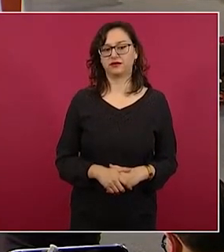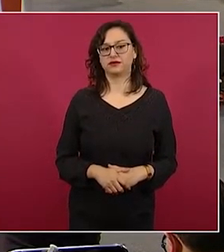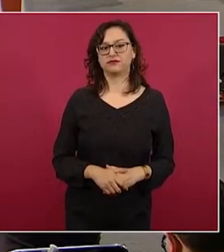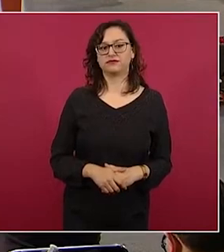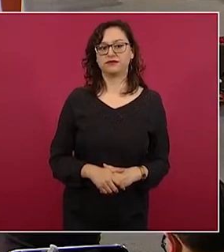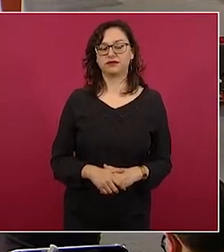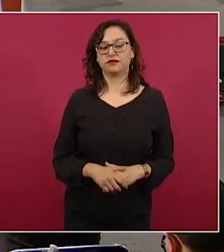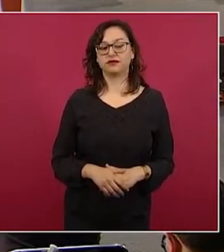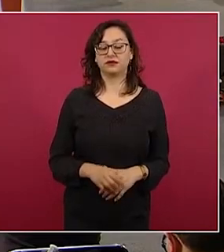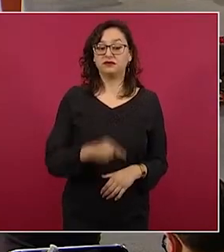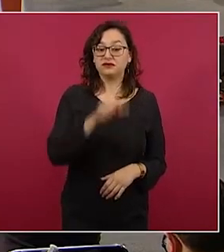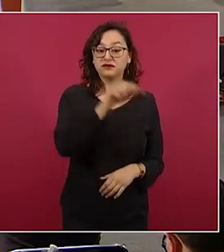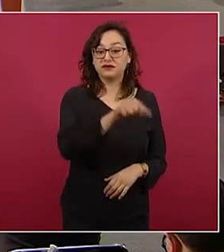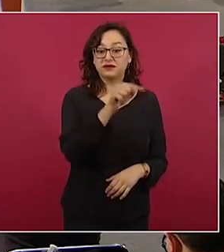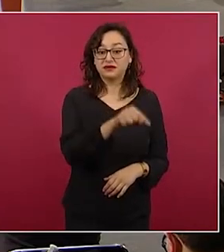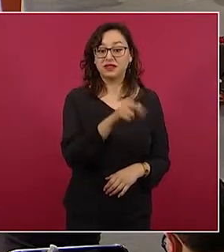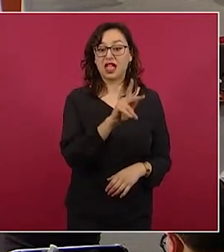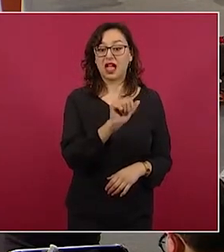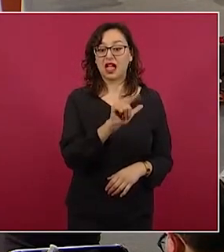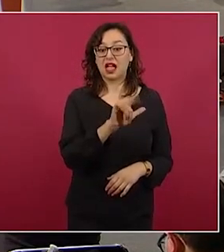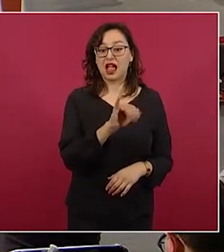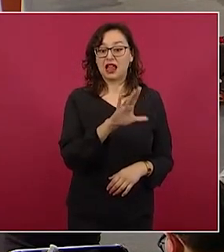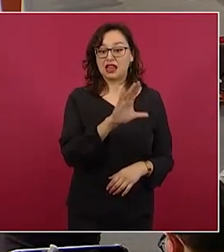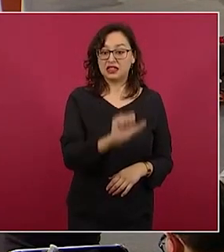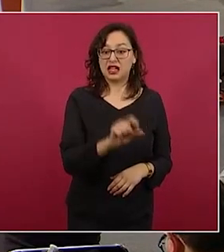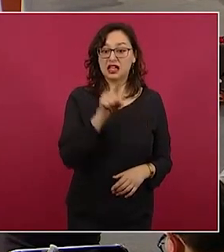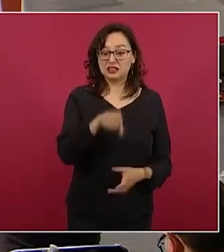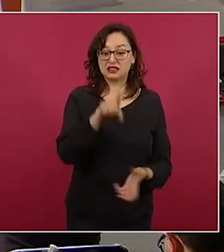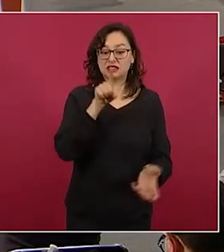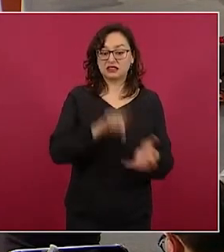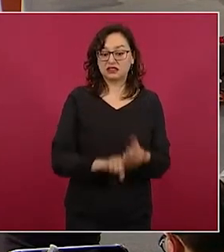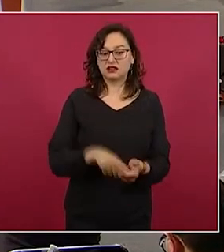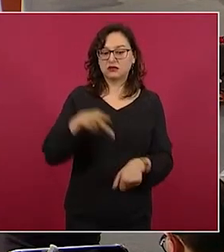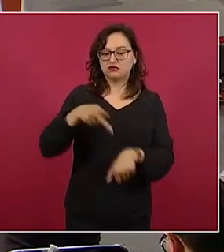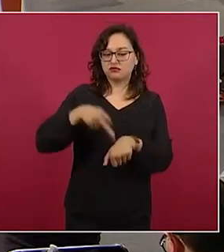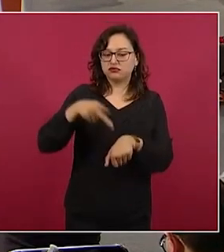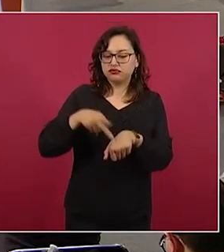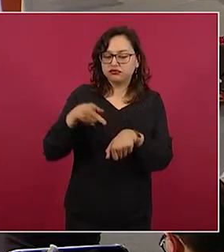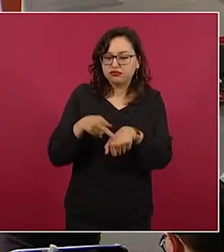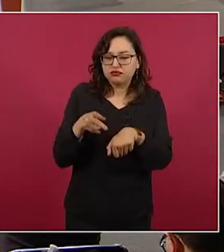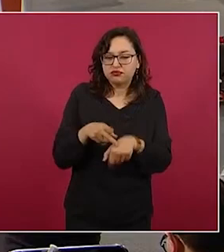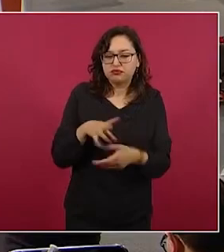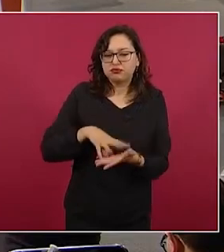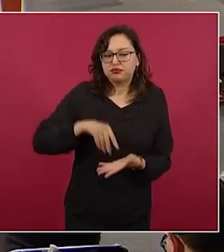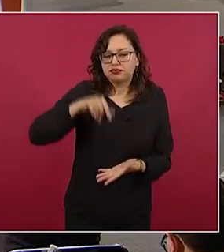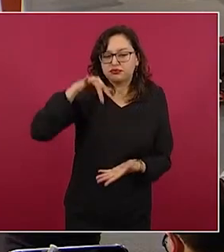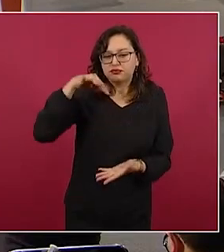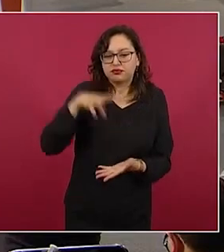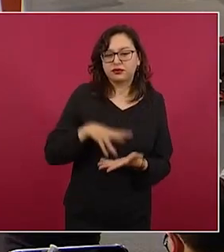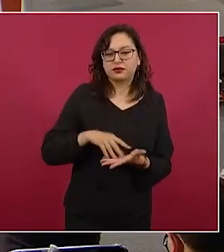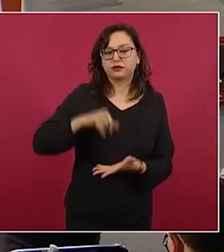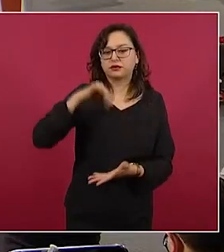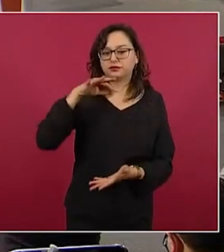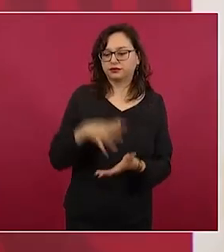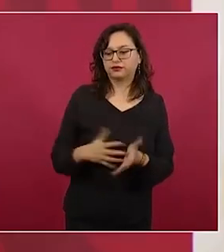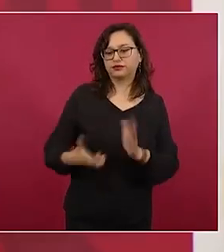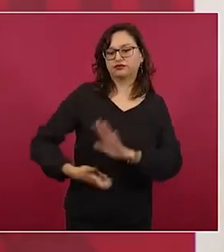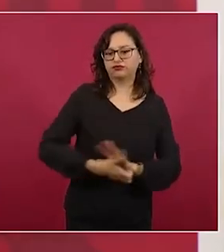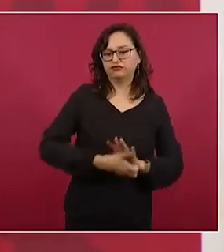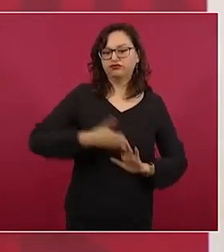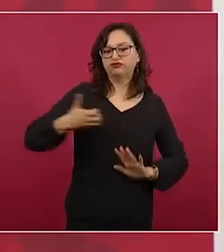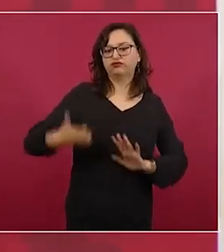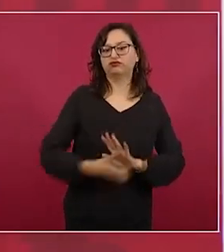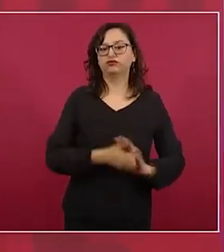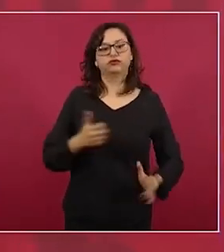está extrayendo grava para las carreteras de Estados